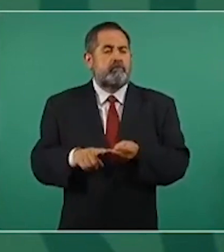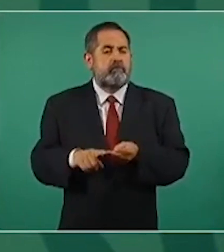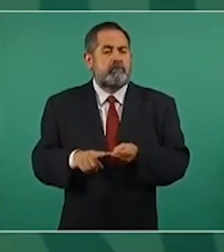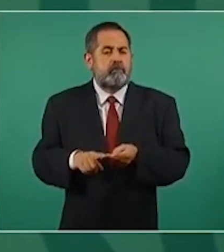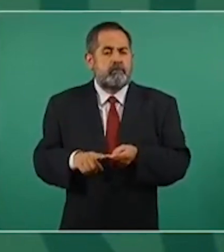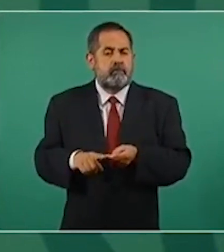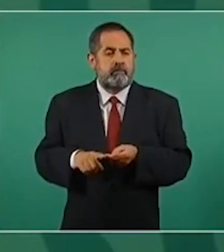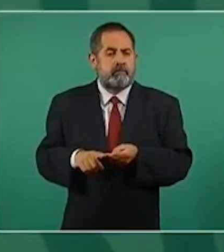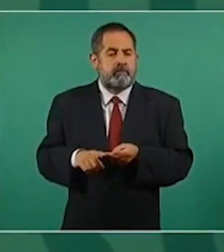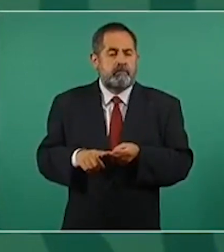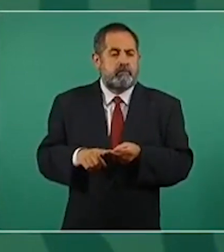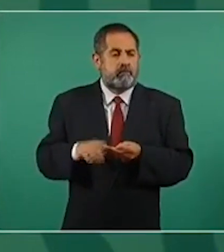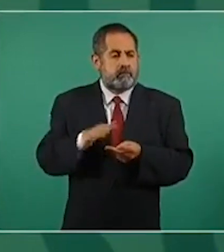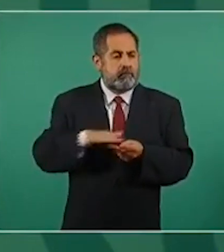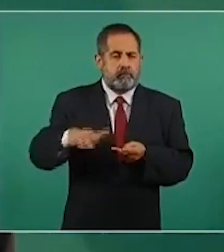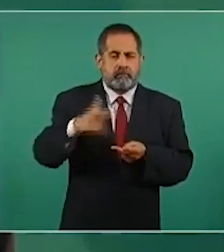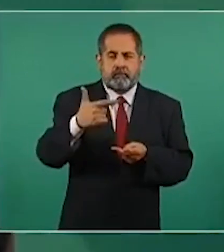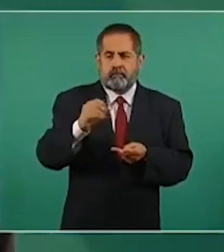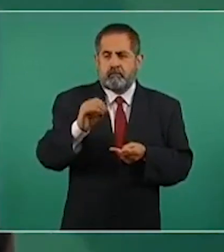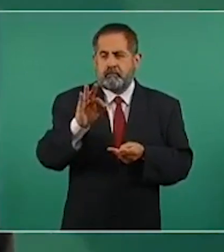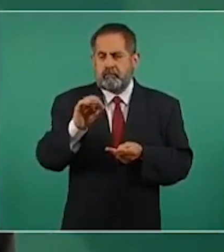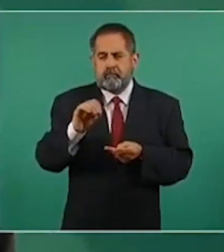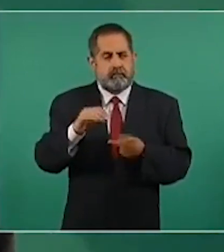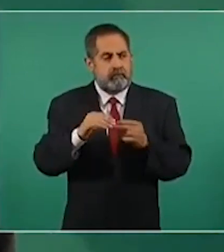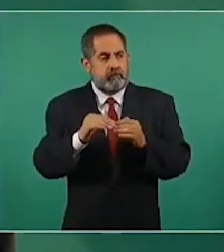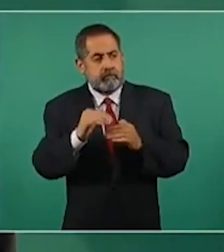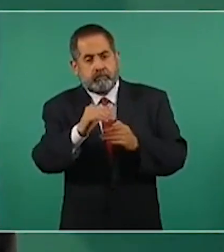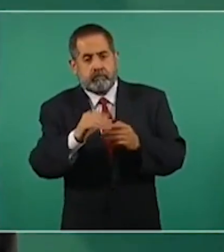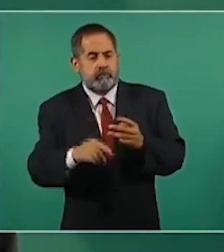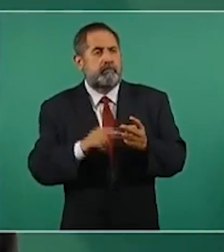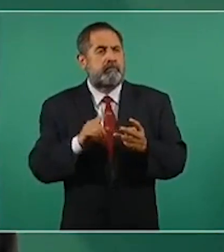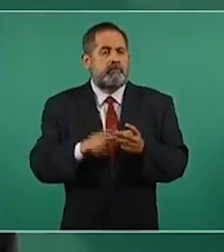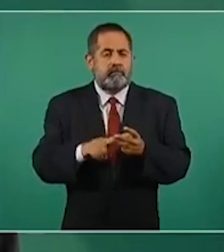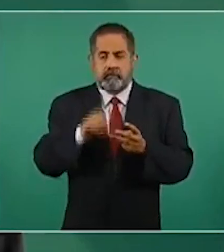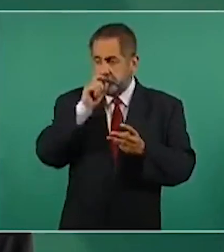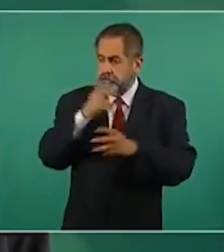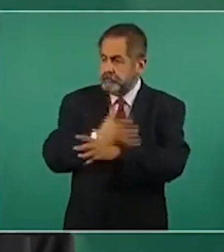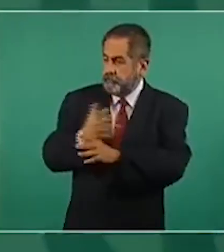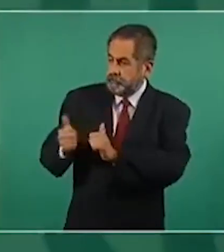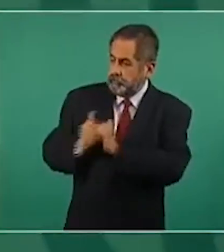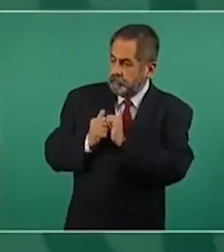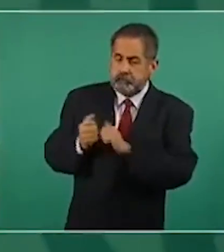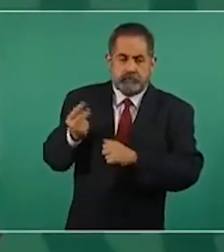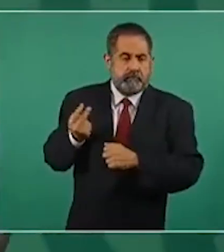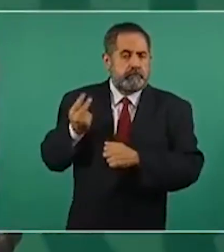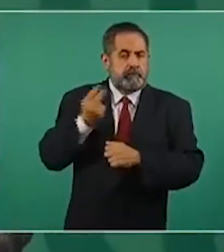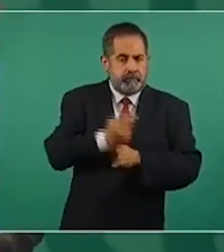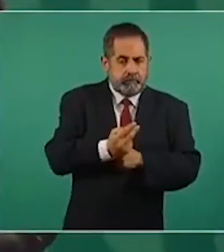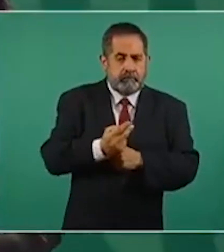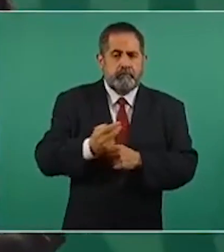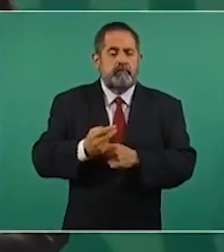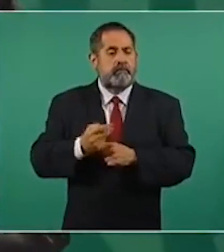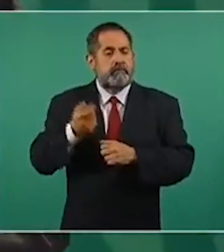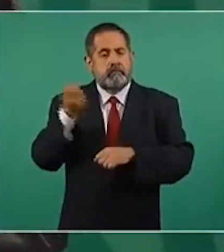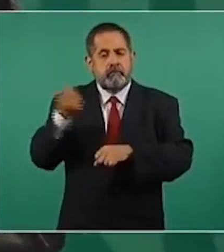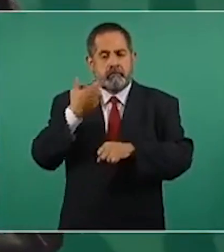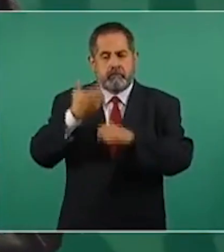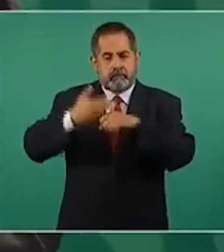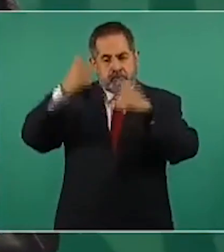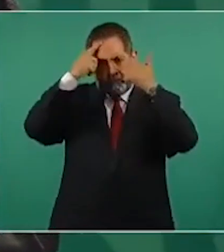Alto Golfo, me va a acompañar el secretario de Marina